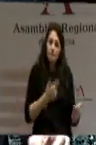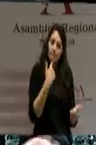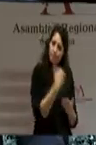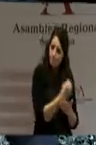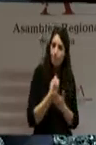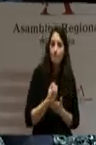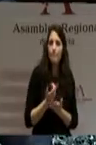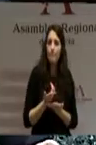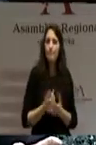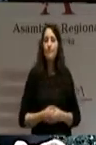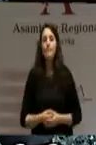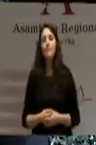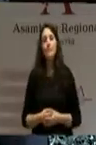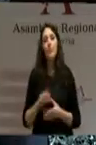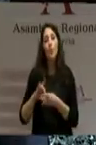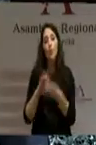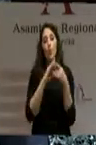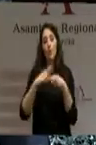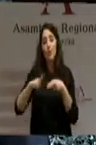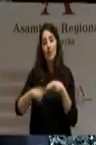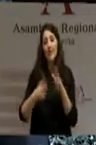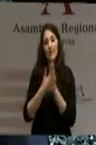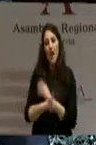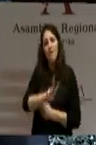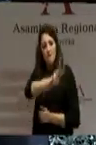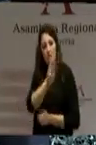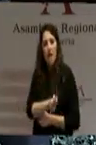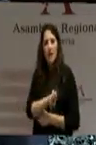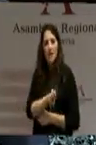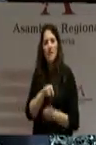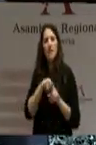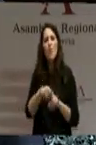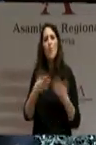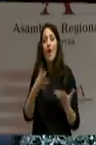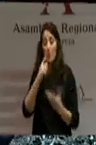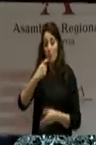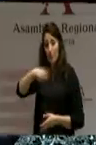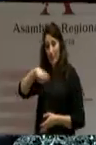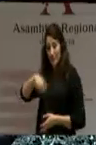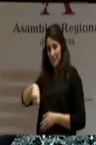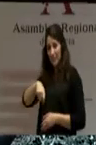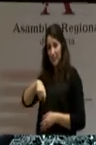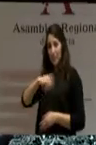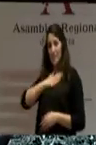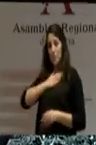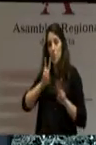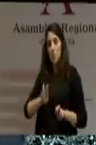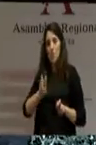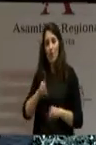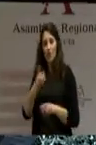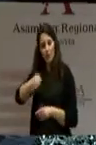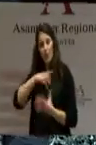La unidad política será útil porque, con el impulso de un nuevo presidente y luchando juntos,